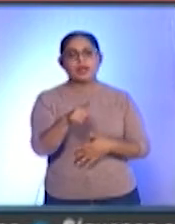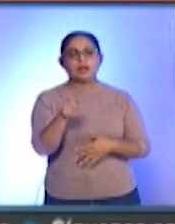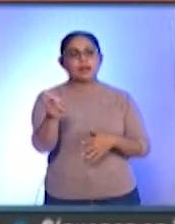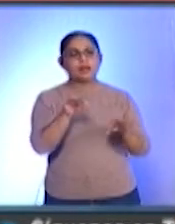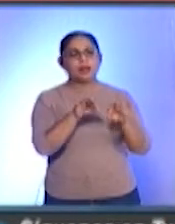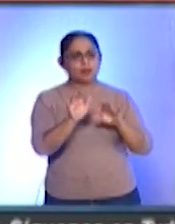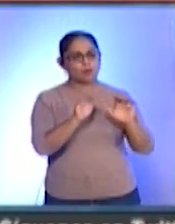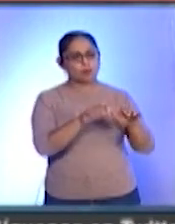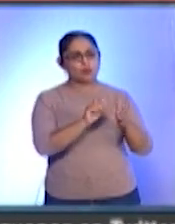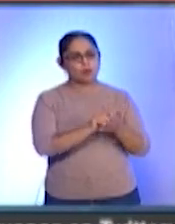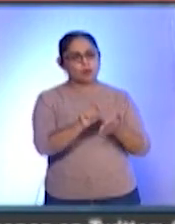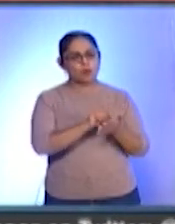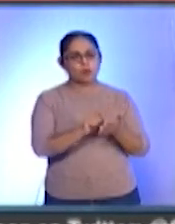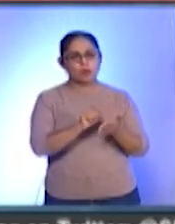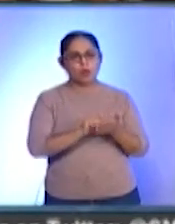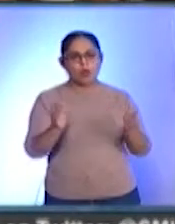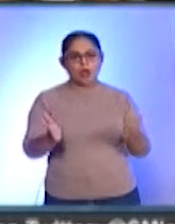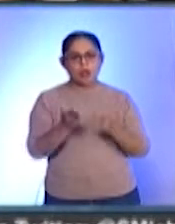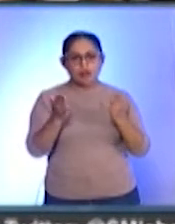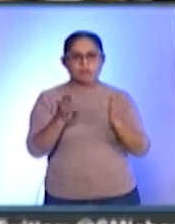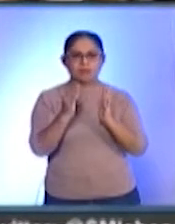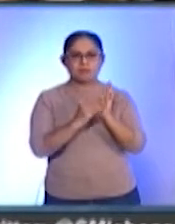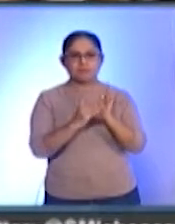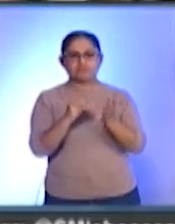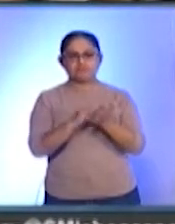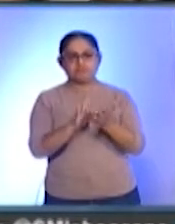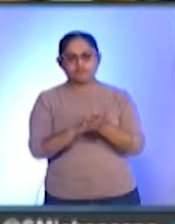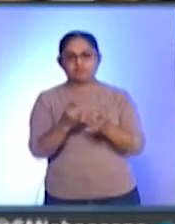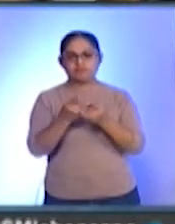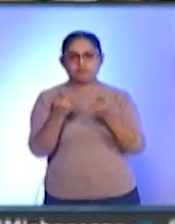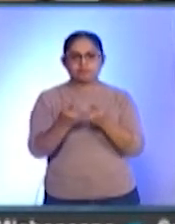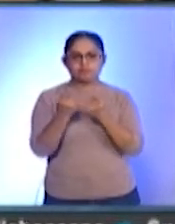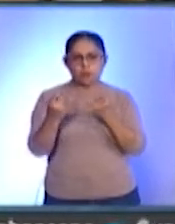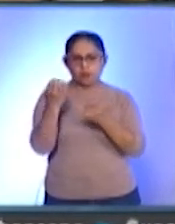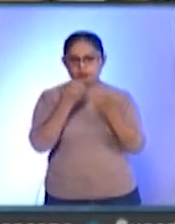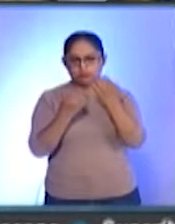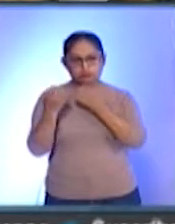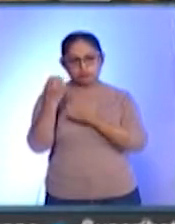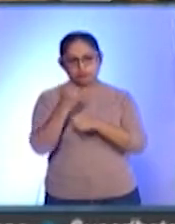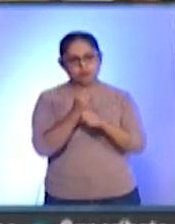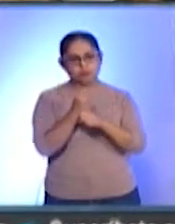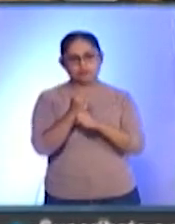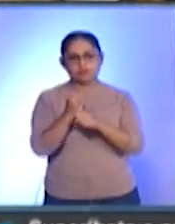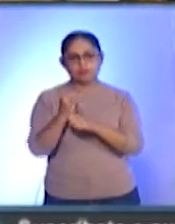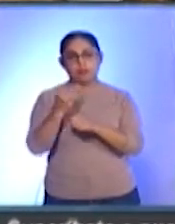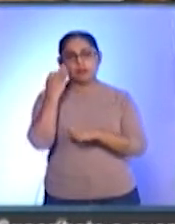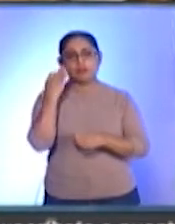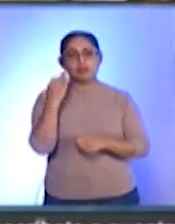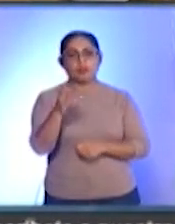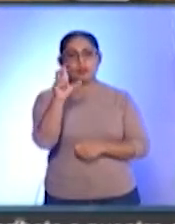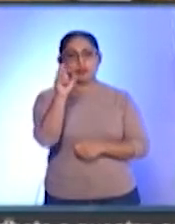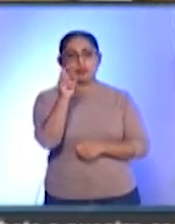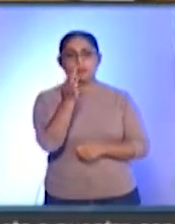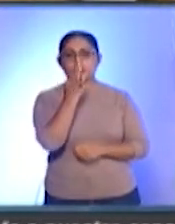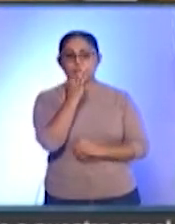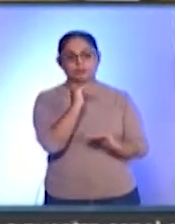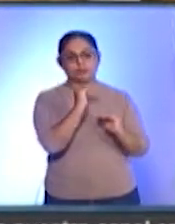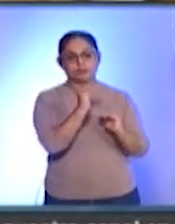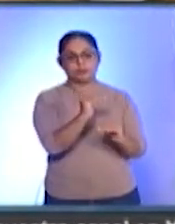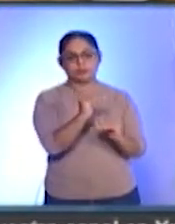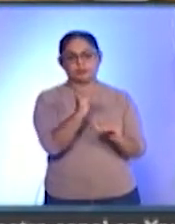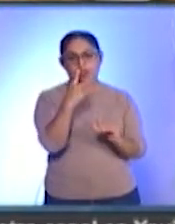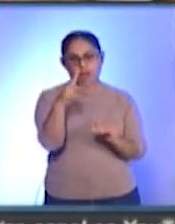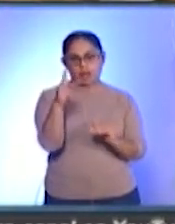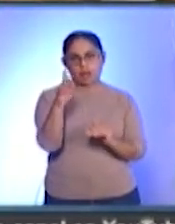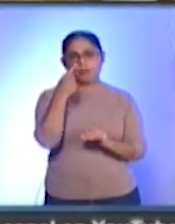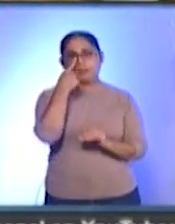trabajos de ficción, animación, documental y o experimental con una duración máxima de 30 minutos, incluyendo créditos,